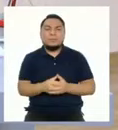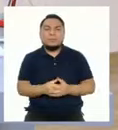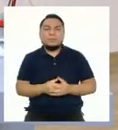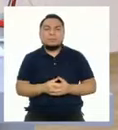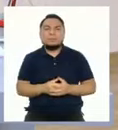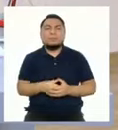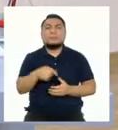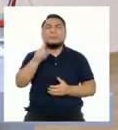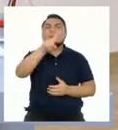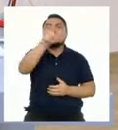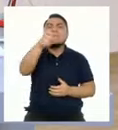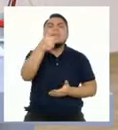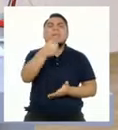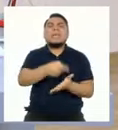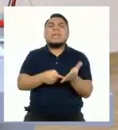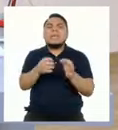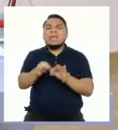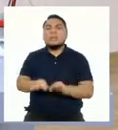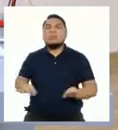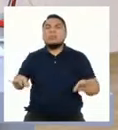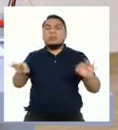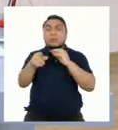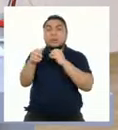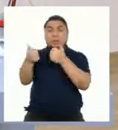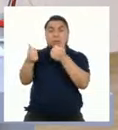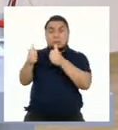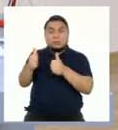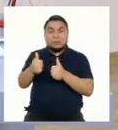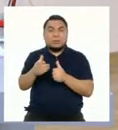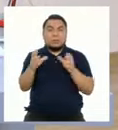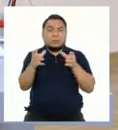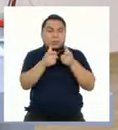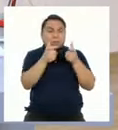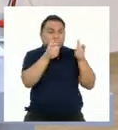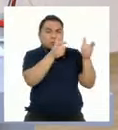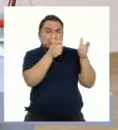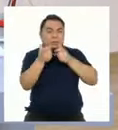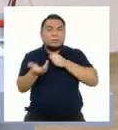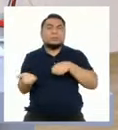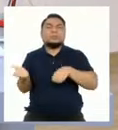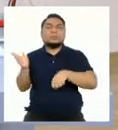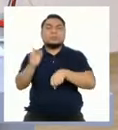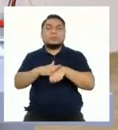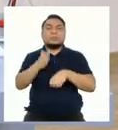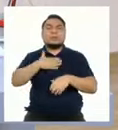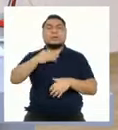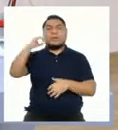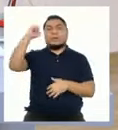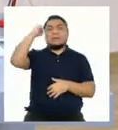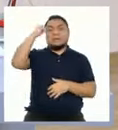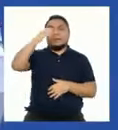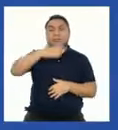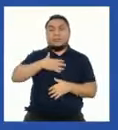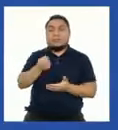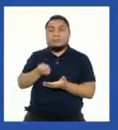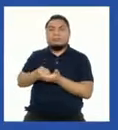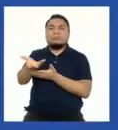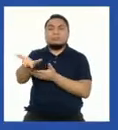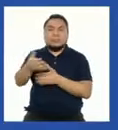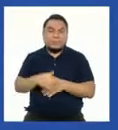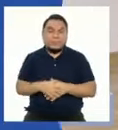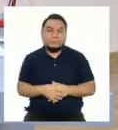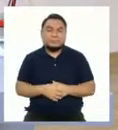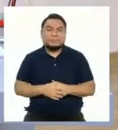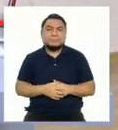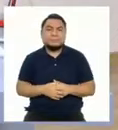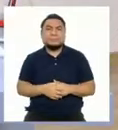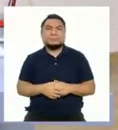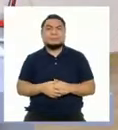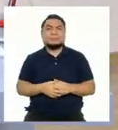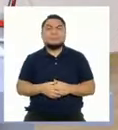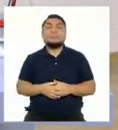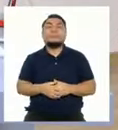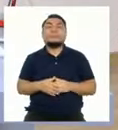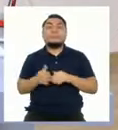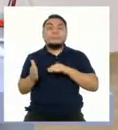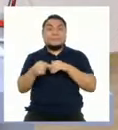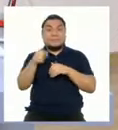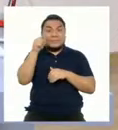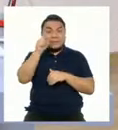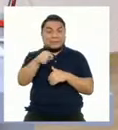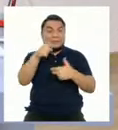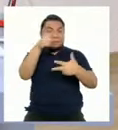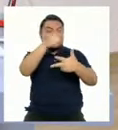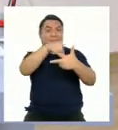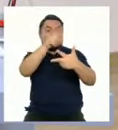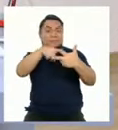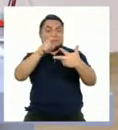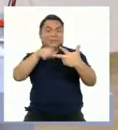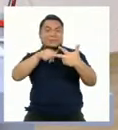¿Qué importancia tienen los organismos reguladores en relación a nuestros derechos como consumidores? Y a partir